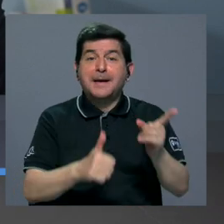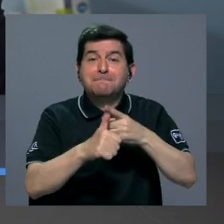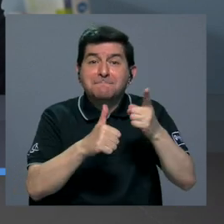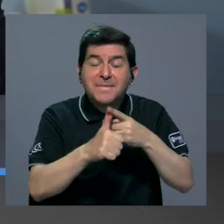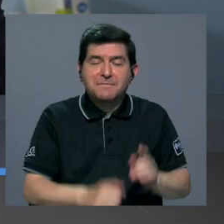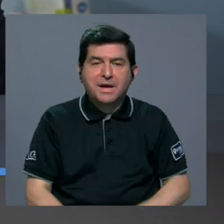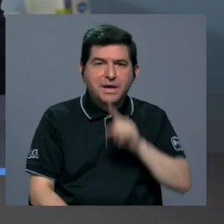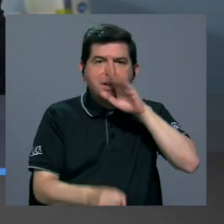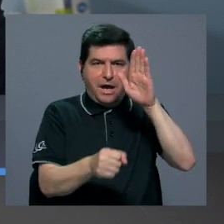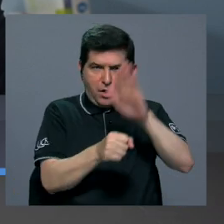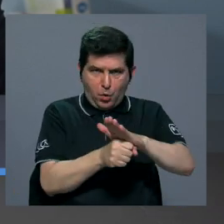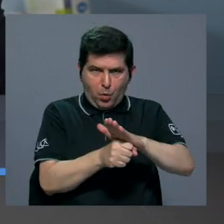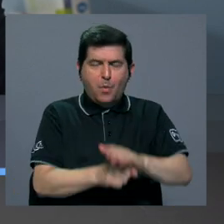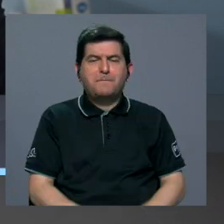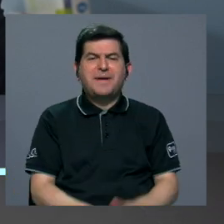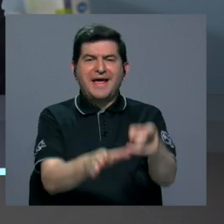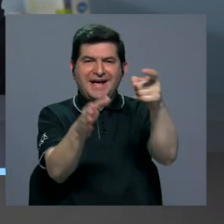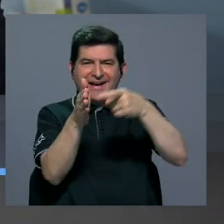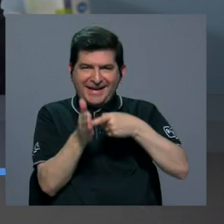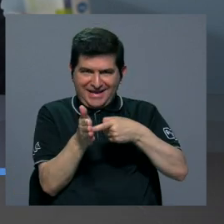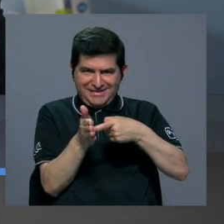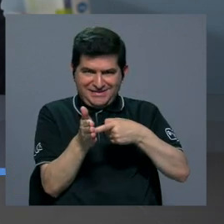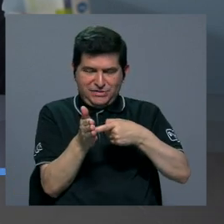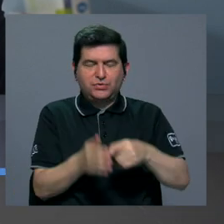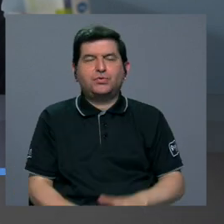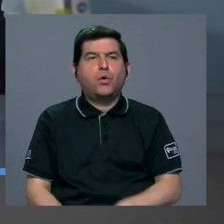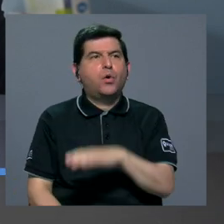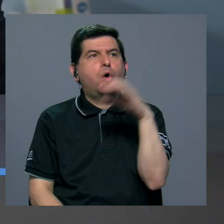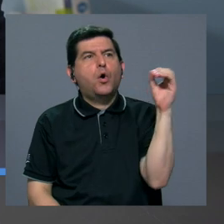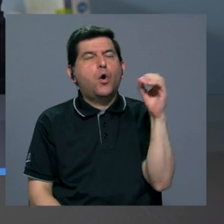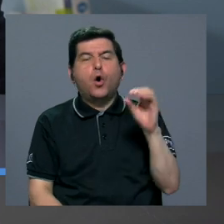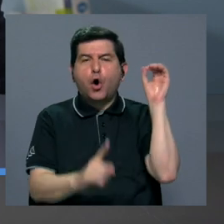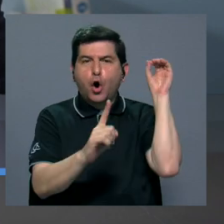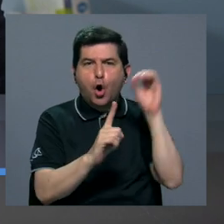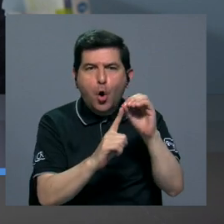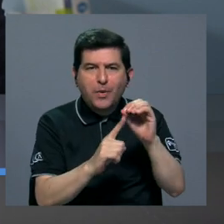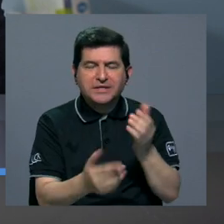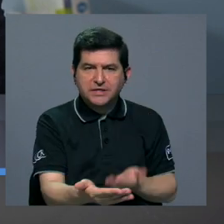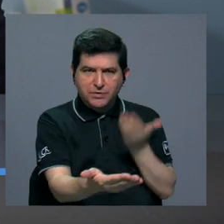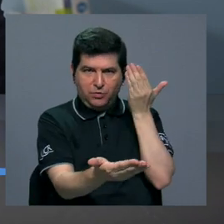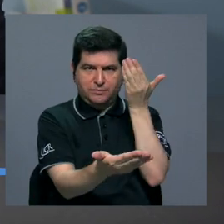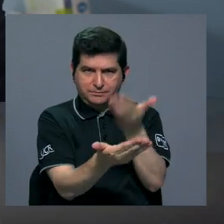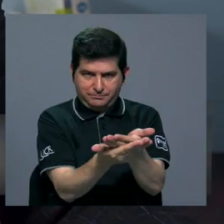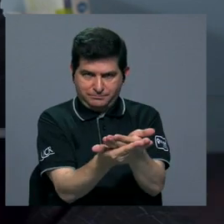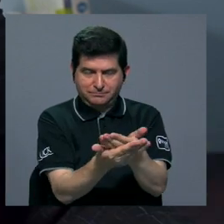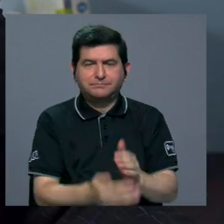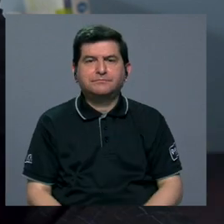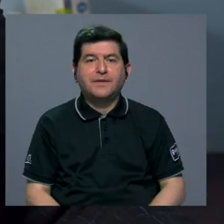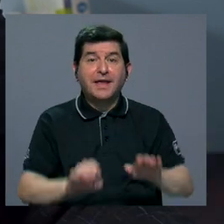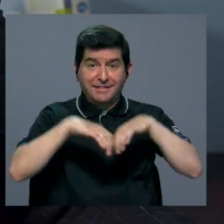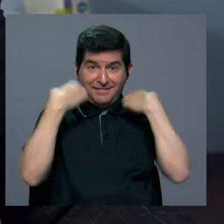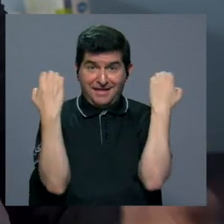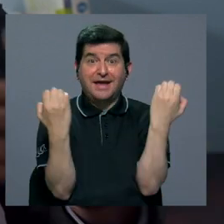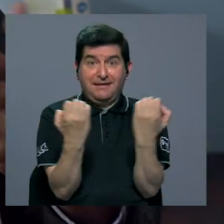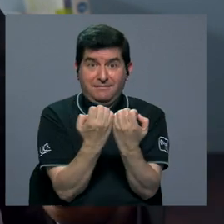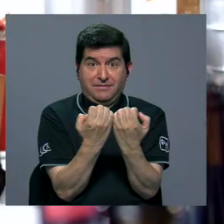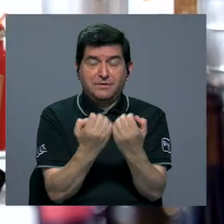con este requisito o con este objetivo que nos propusimos en el equipo y